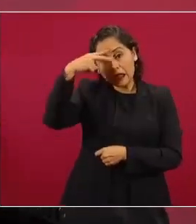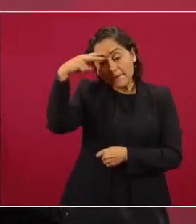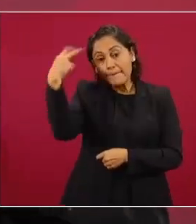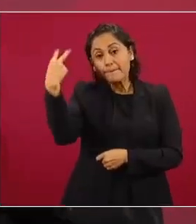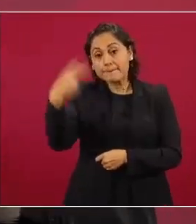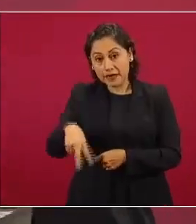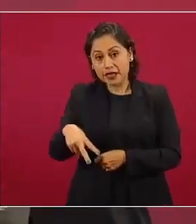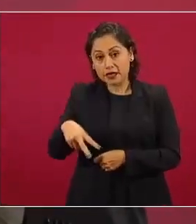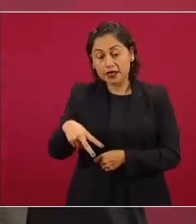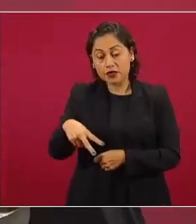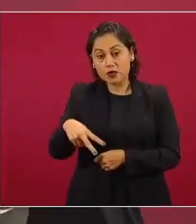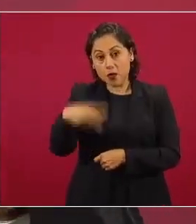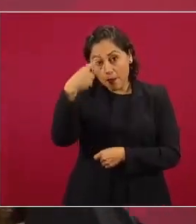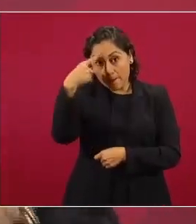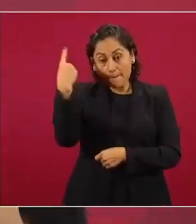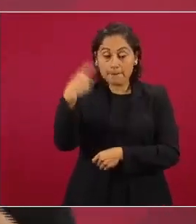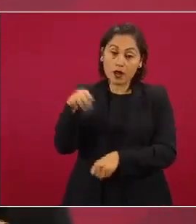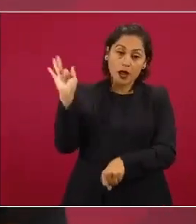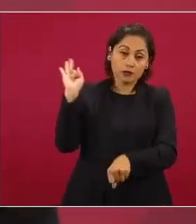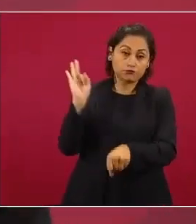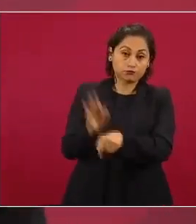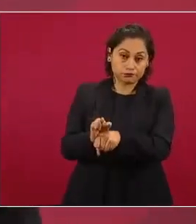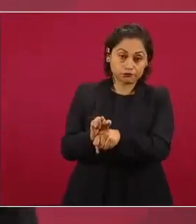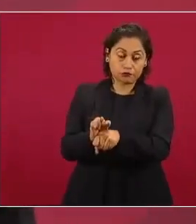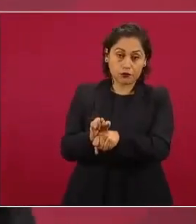se salvaguarde su integridad física